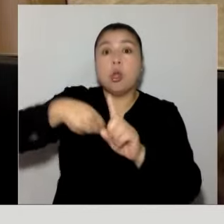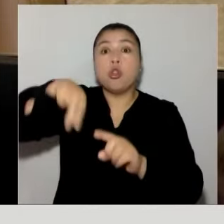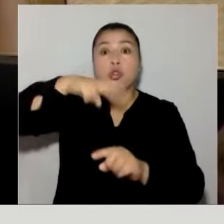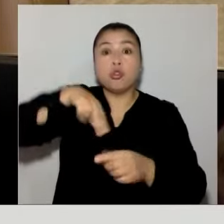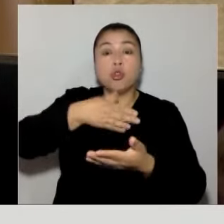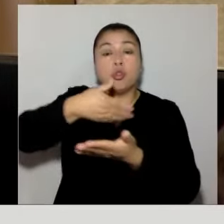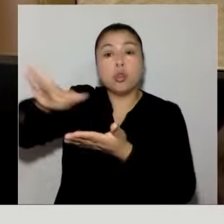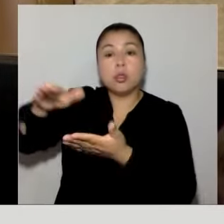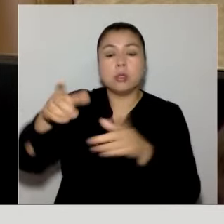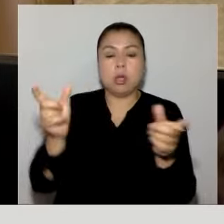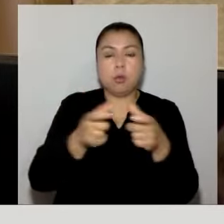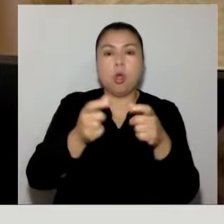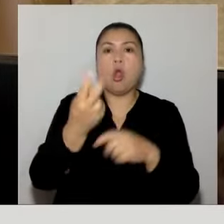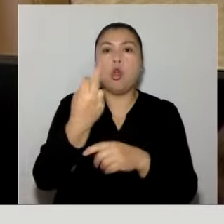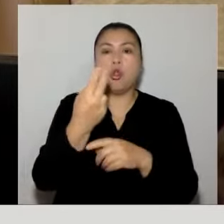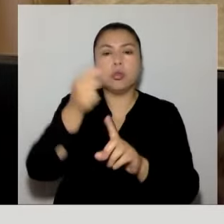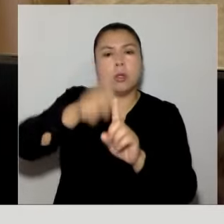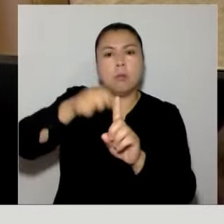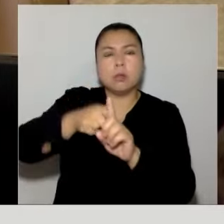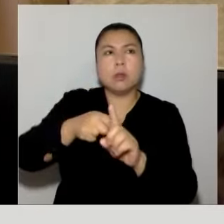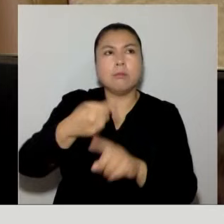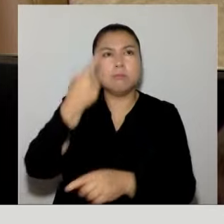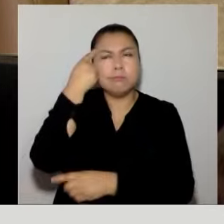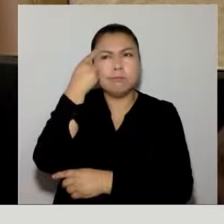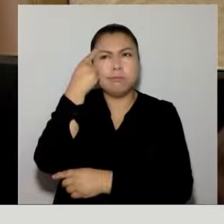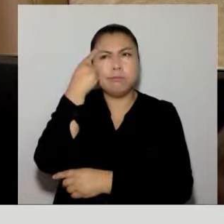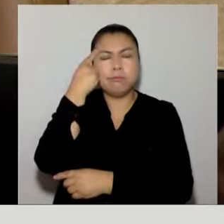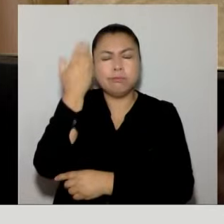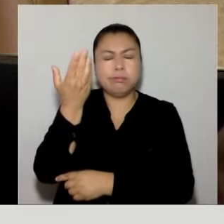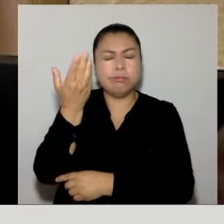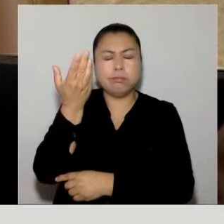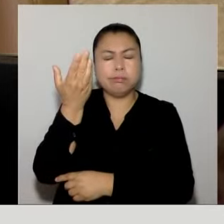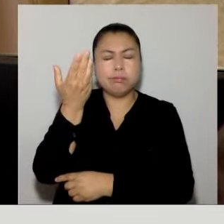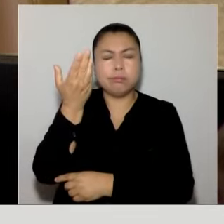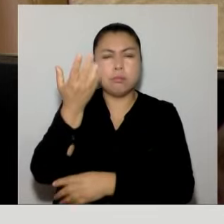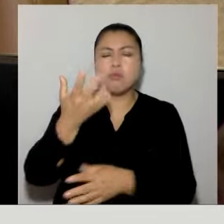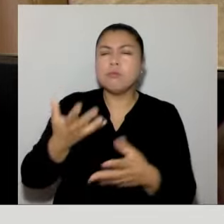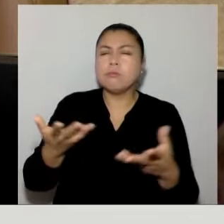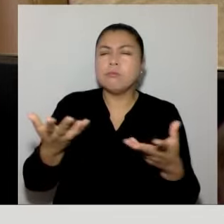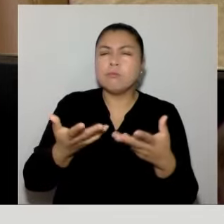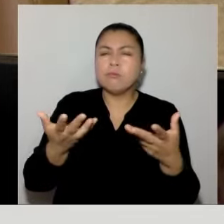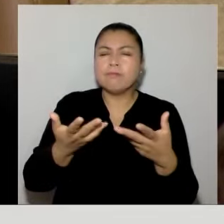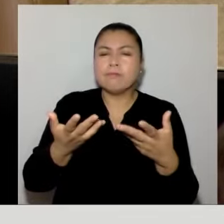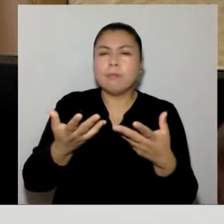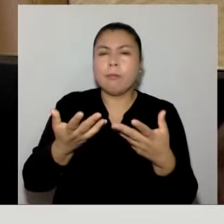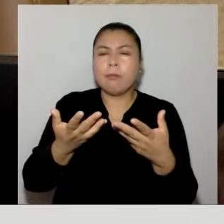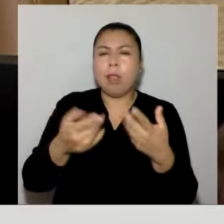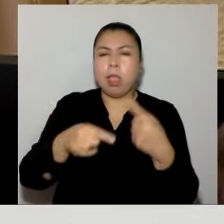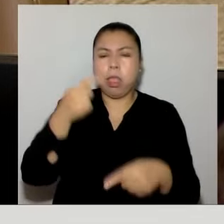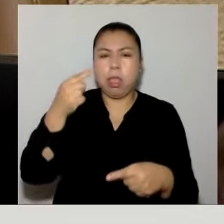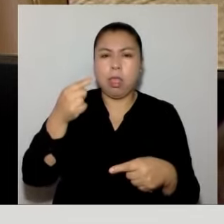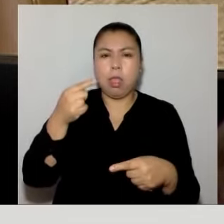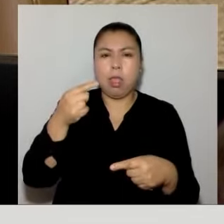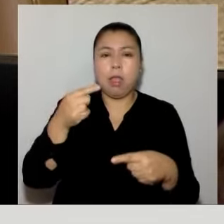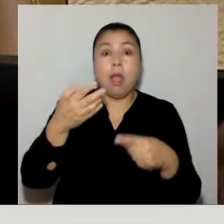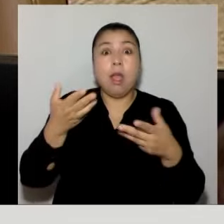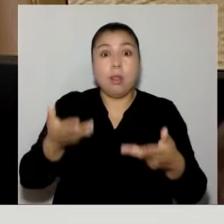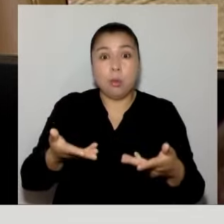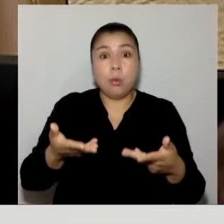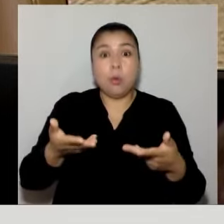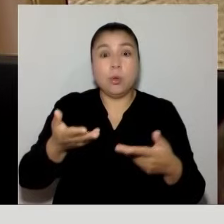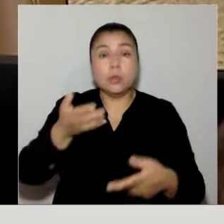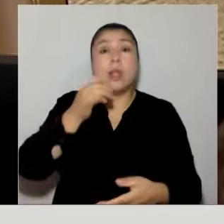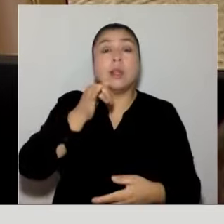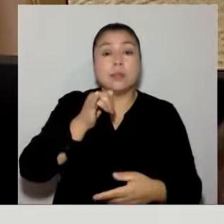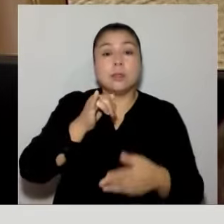comisión los 12 meses porque nos parecía que era absolutamente contradictorio. Por lo tanto, sigue estando